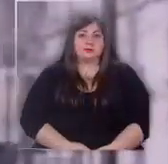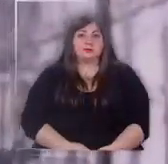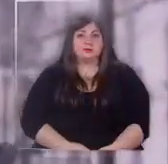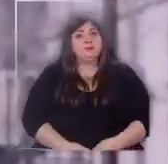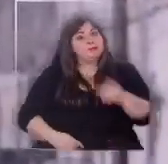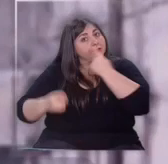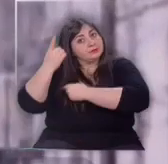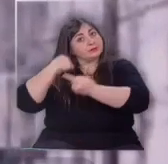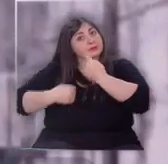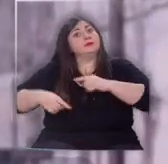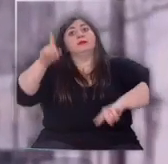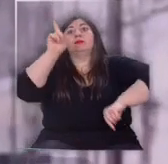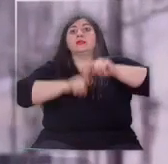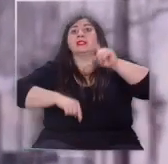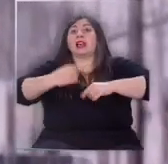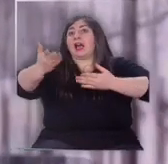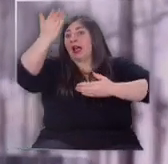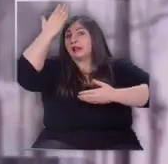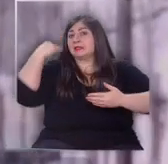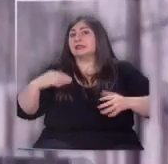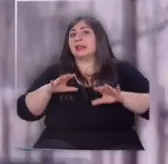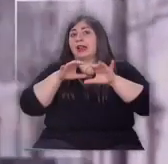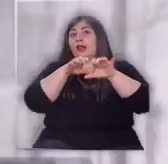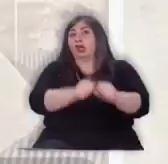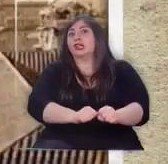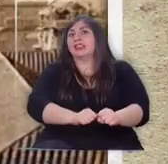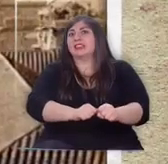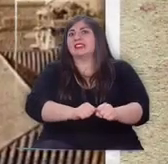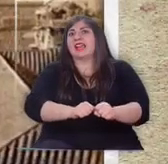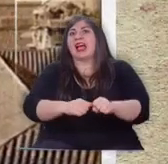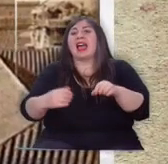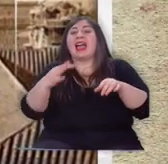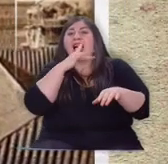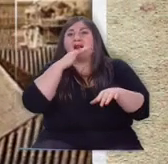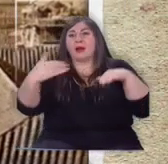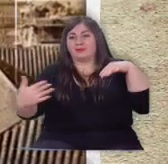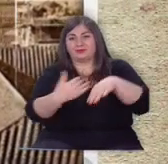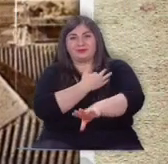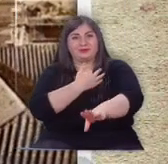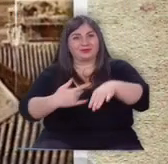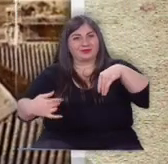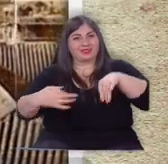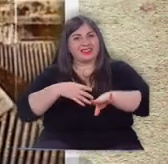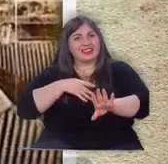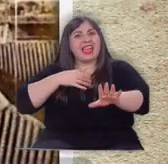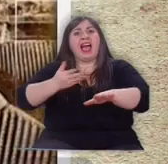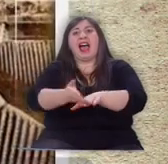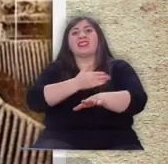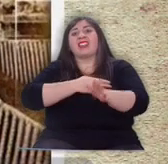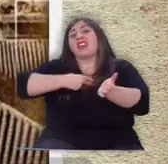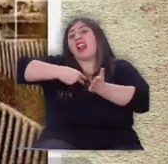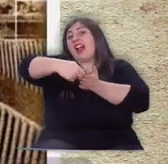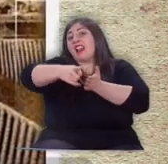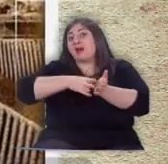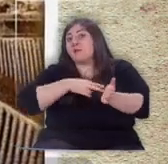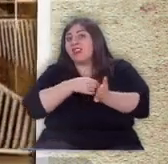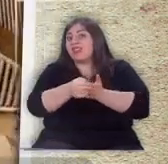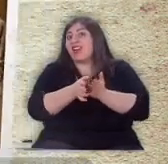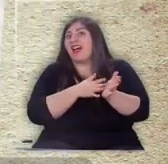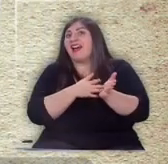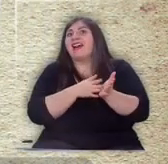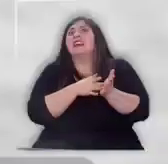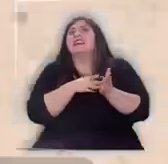historia cuenta que estos terrenos en los tiempos de la conquista la cruzaban a sequias y que antes de ser la Alameda de las delicias fue un camino de